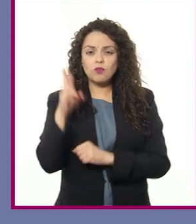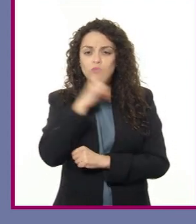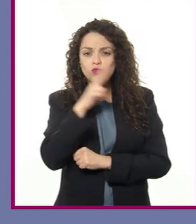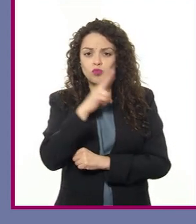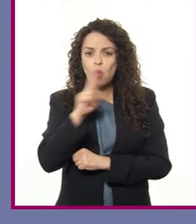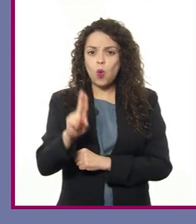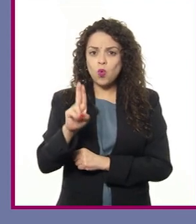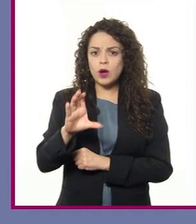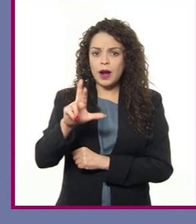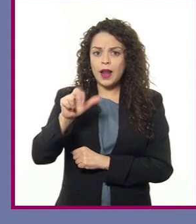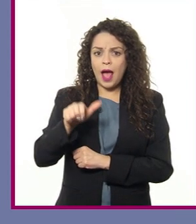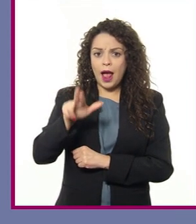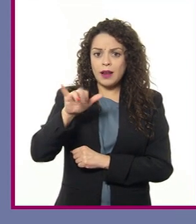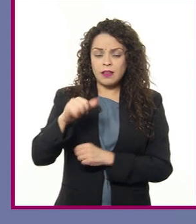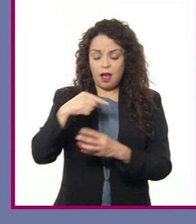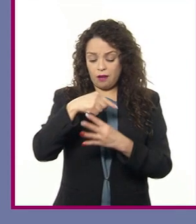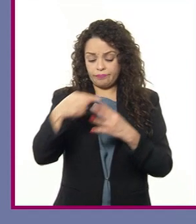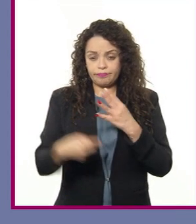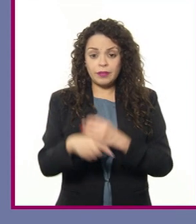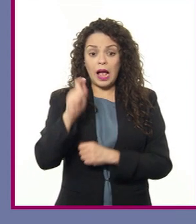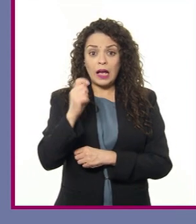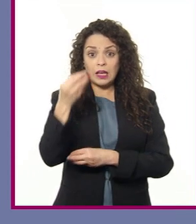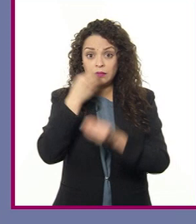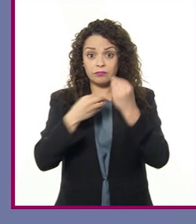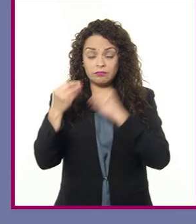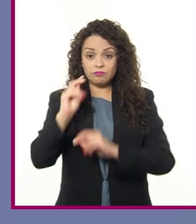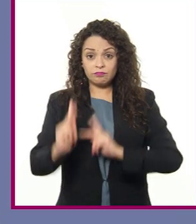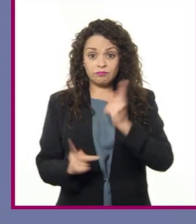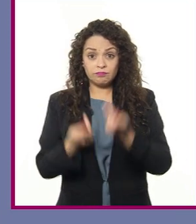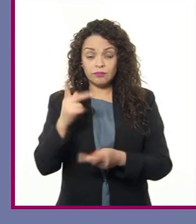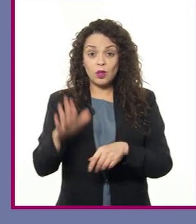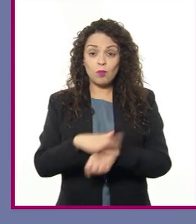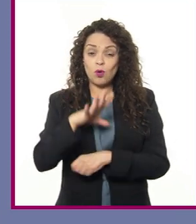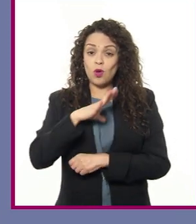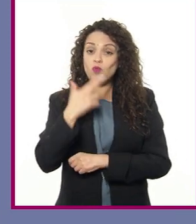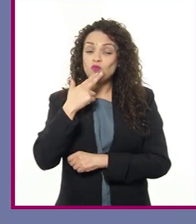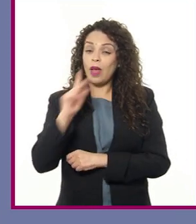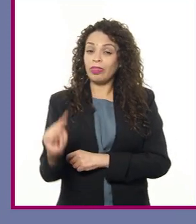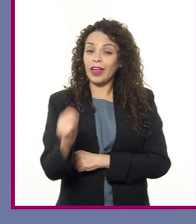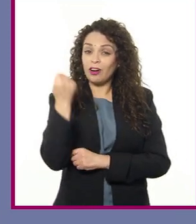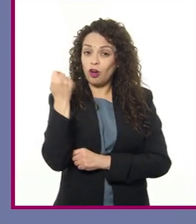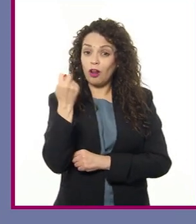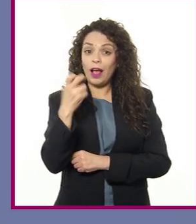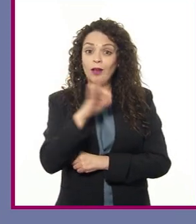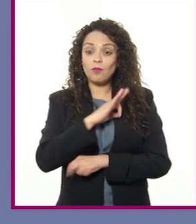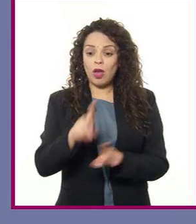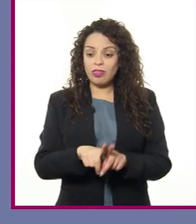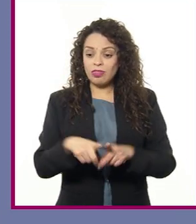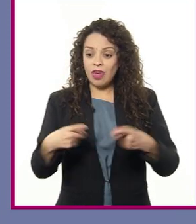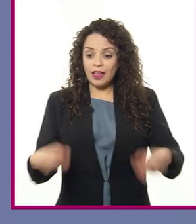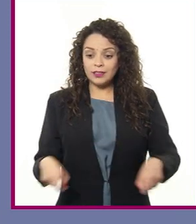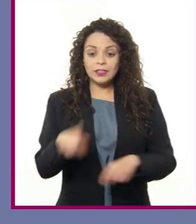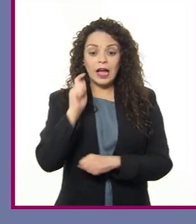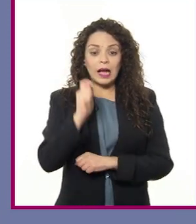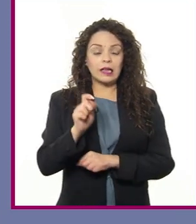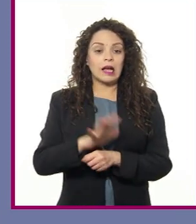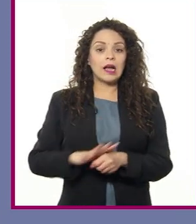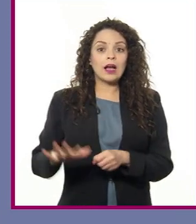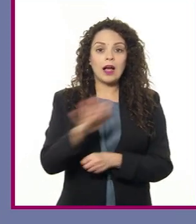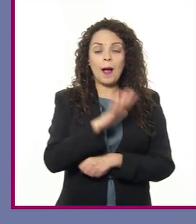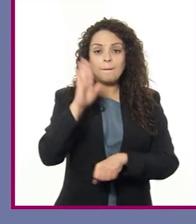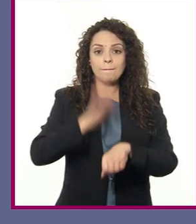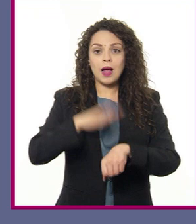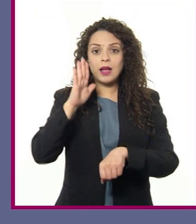Ucrania destacan por su producción de alimentos debido al avance tecnológico para desarrollar la agricultura comercial a gran